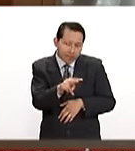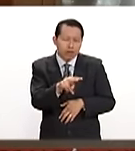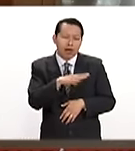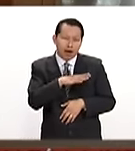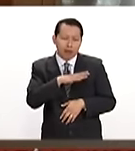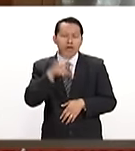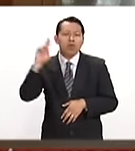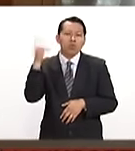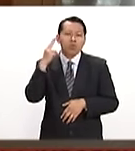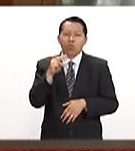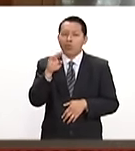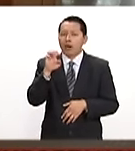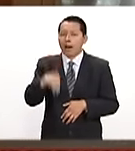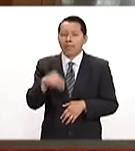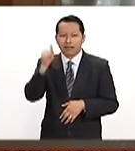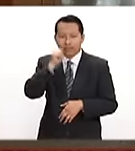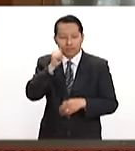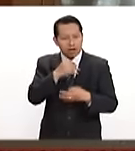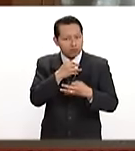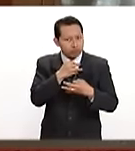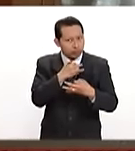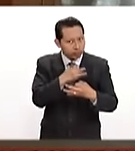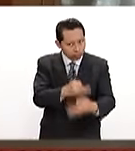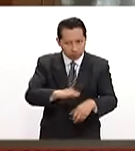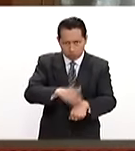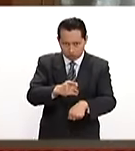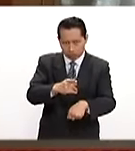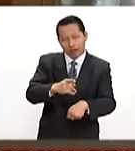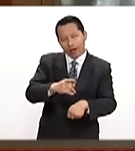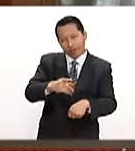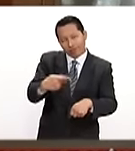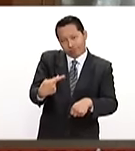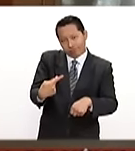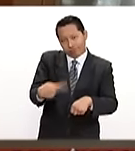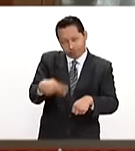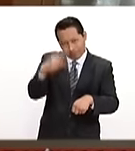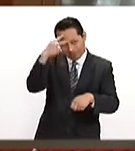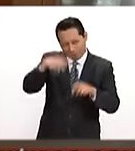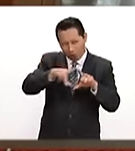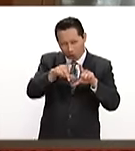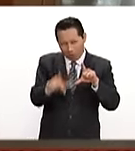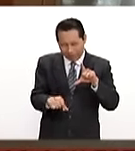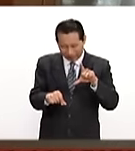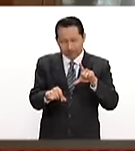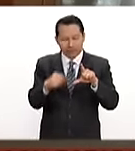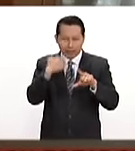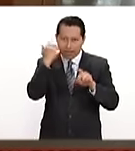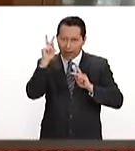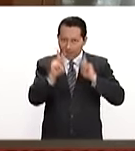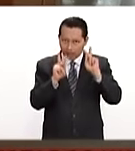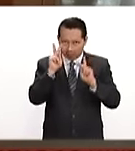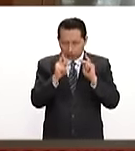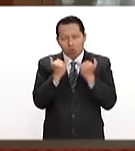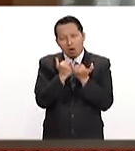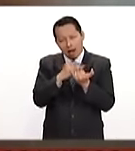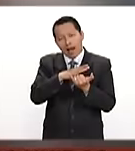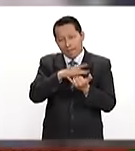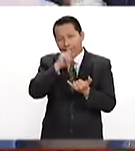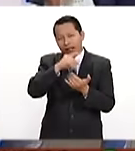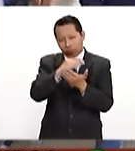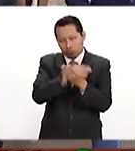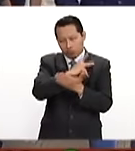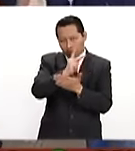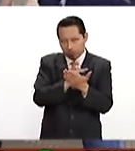siempre me sentí atraída no solo por el país que es México, sino también por la oferta académica de la universidad.